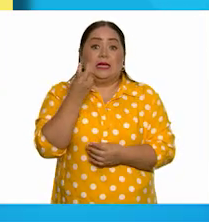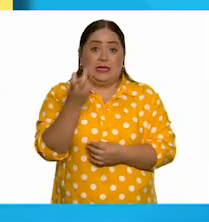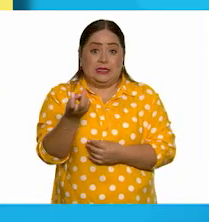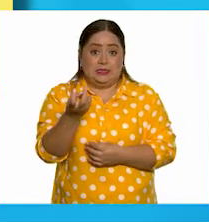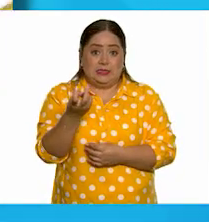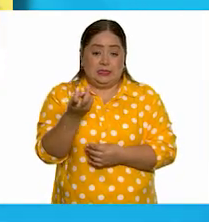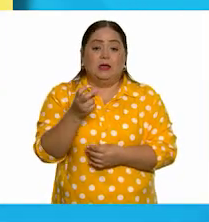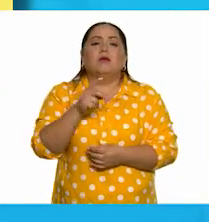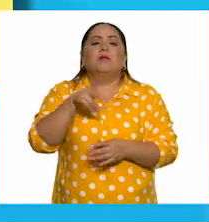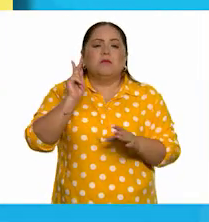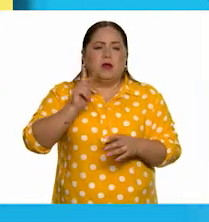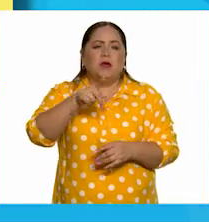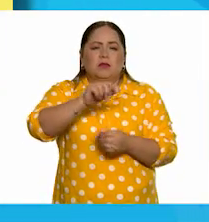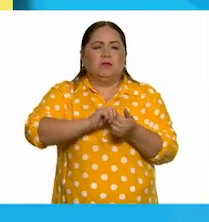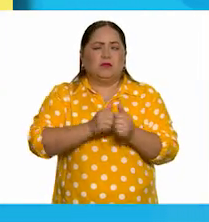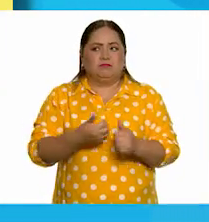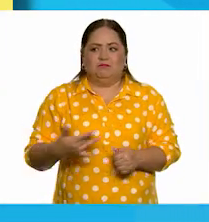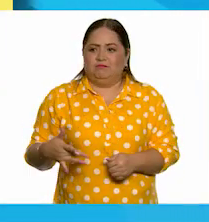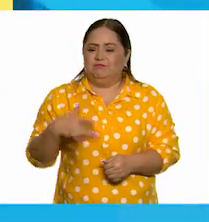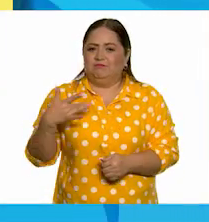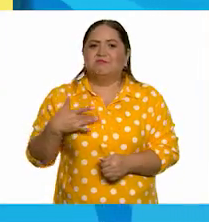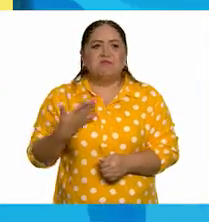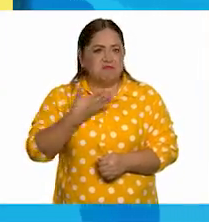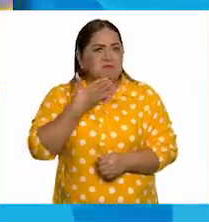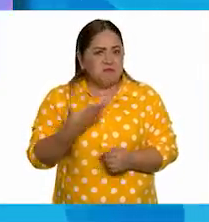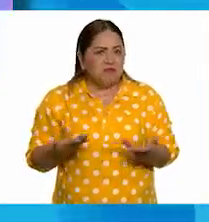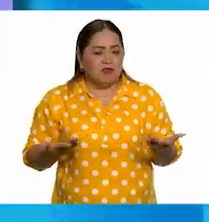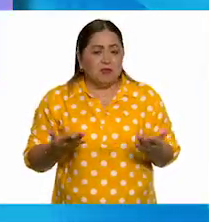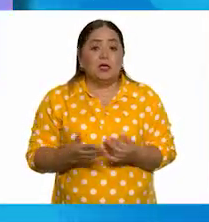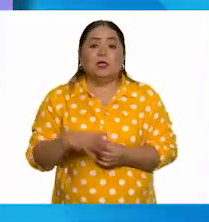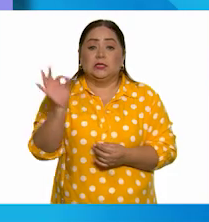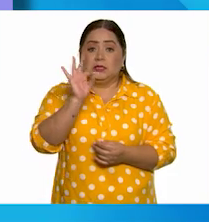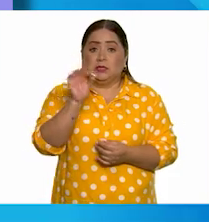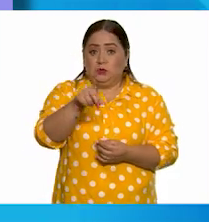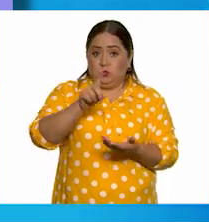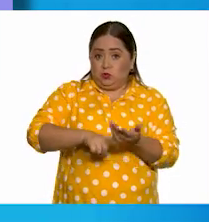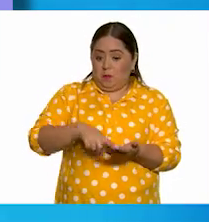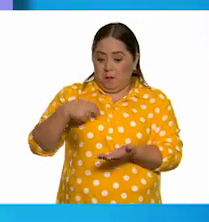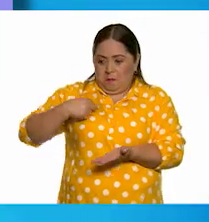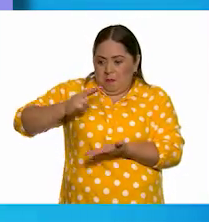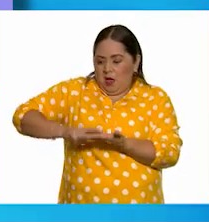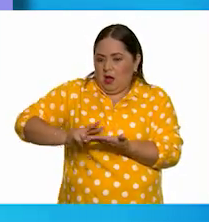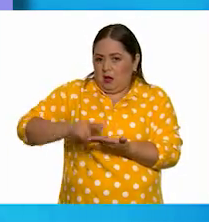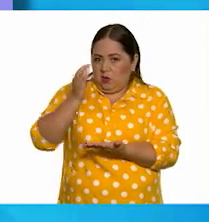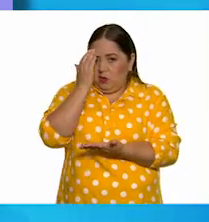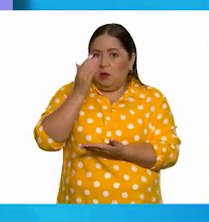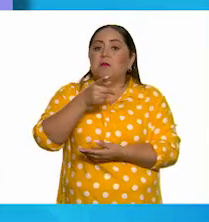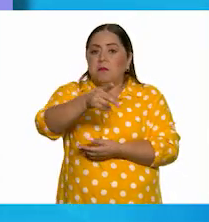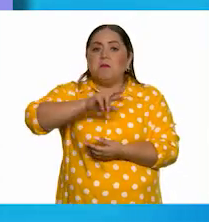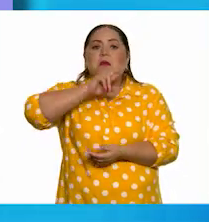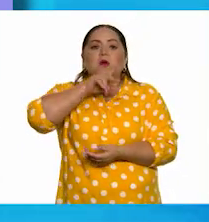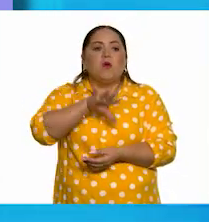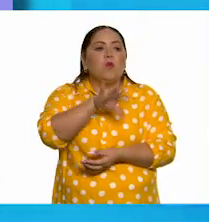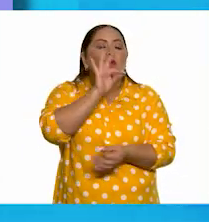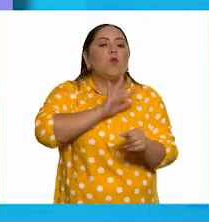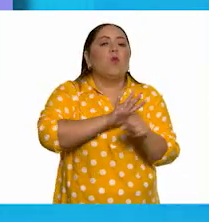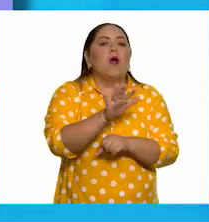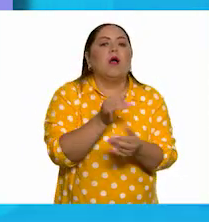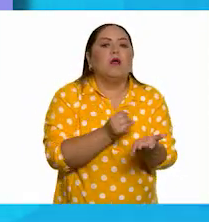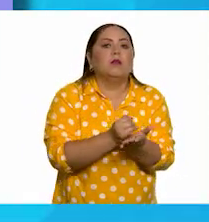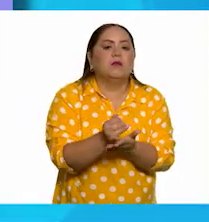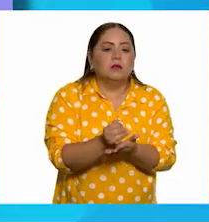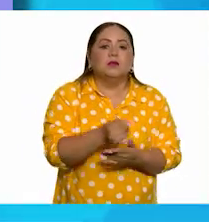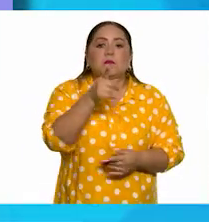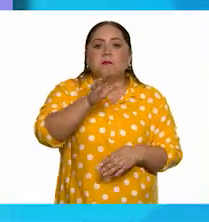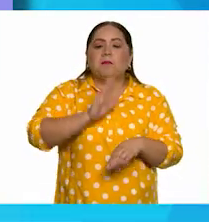son logros que seguro te hacen sentir muy bien. Si te conoces y valoras, vas a poder tomar mejores decisiones, vas a